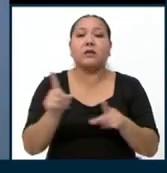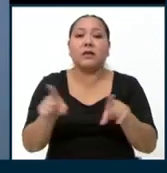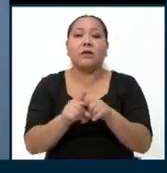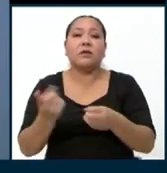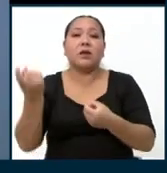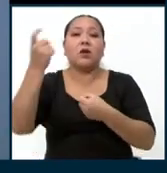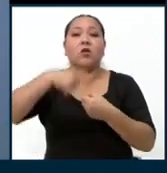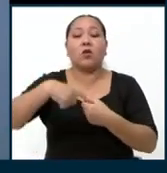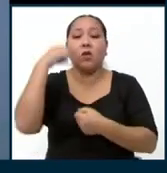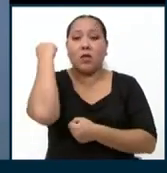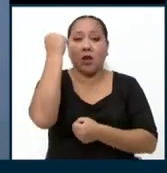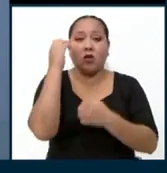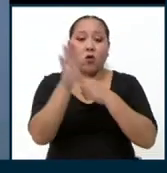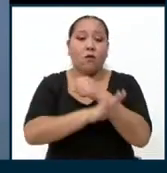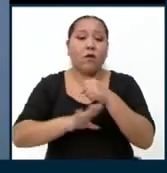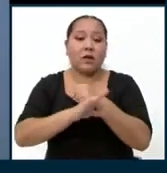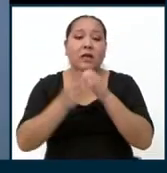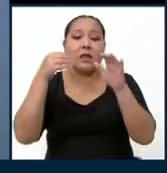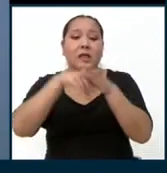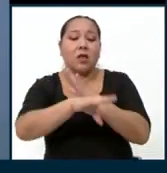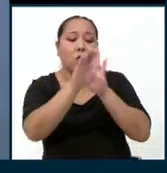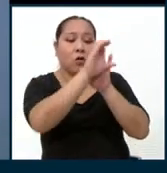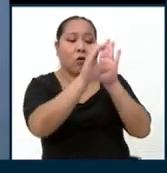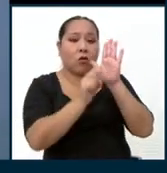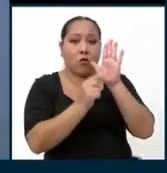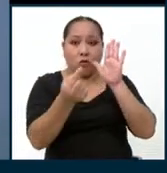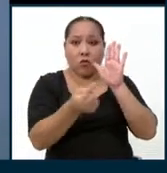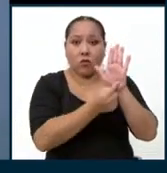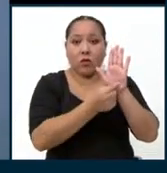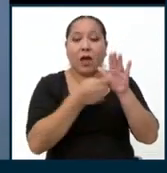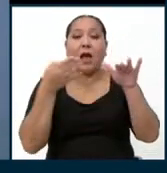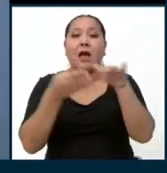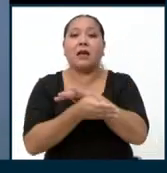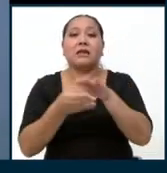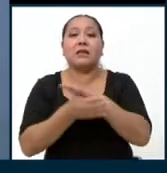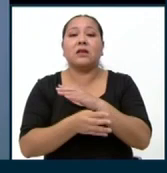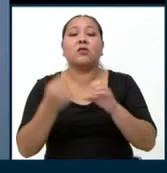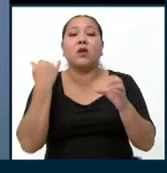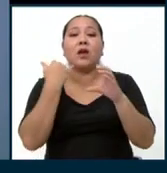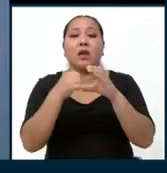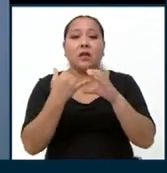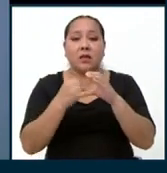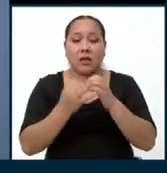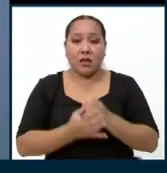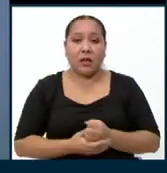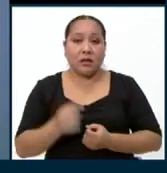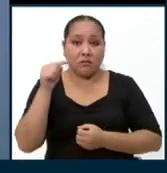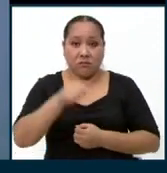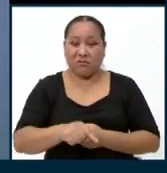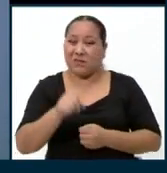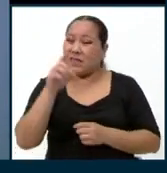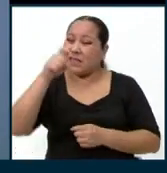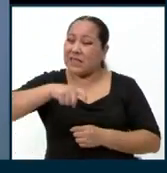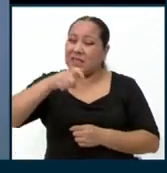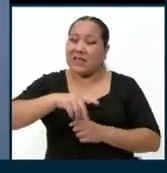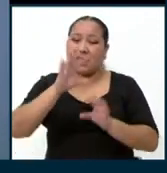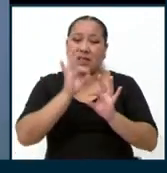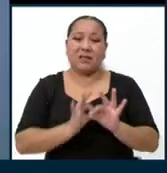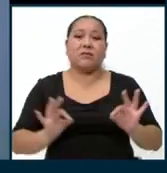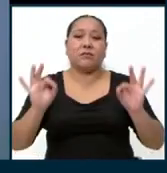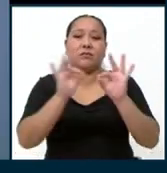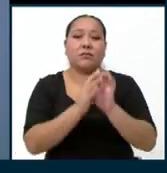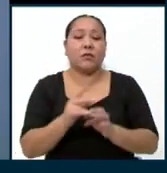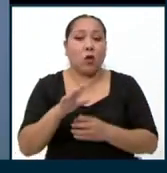como un derecho fundamental dentro de la Constitución el acceso al Internet, que es tan necesario. Porque